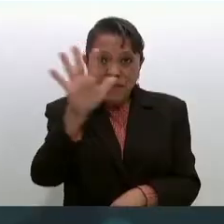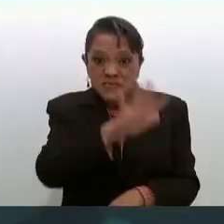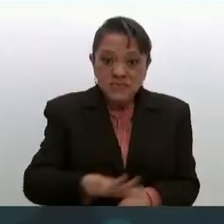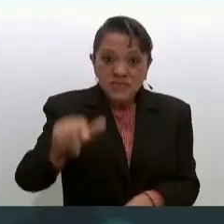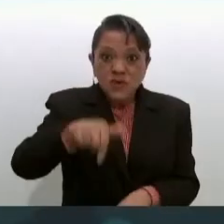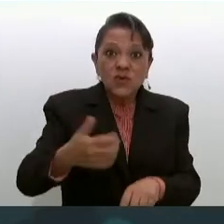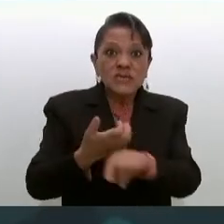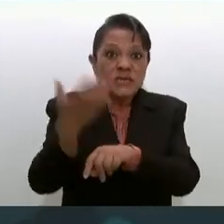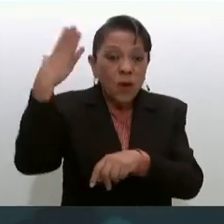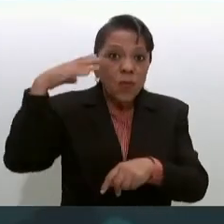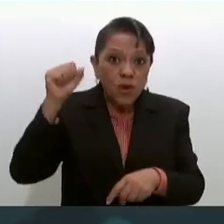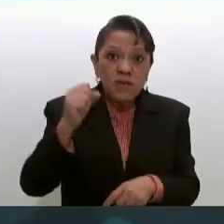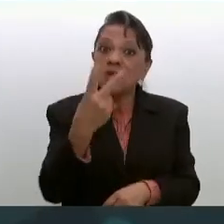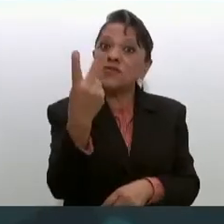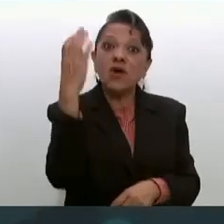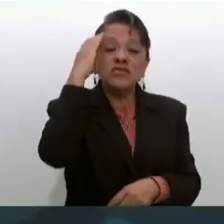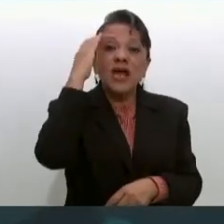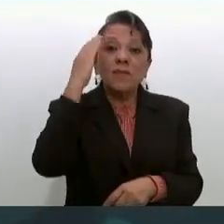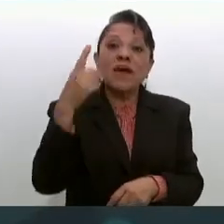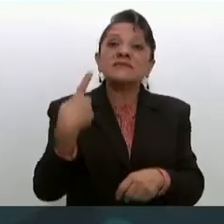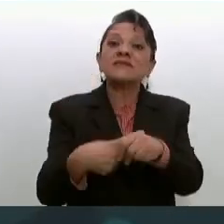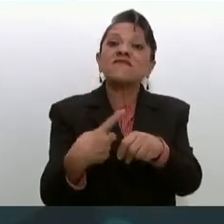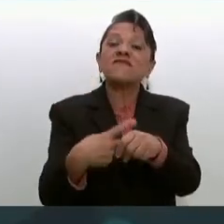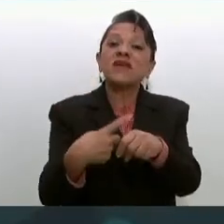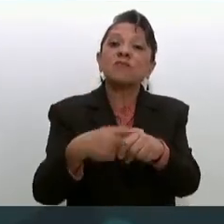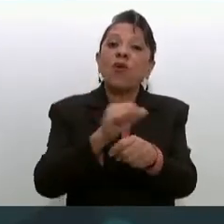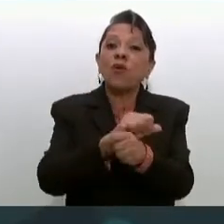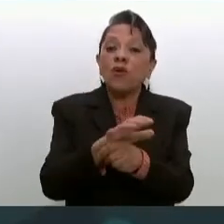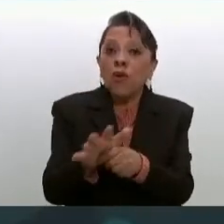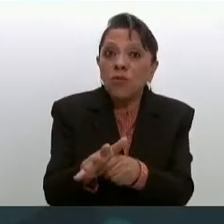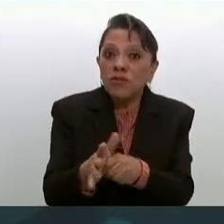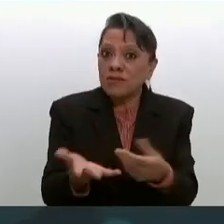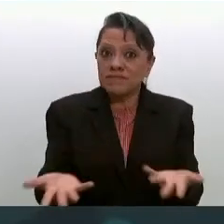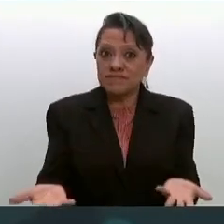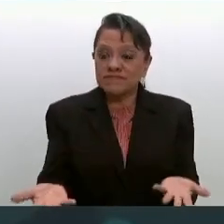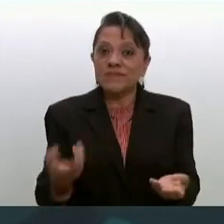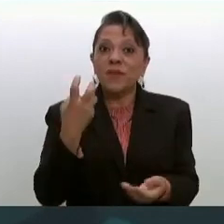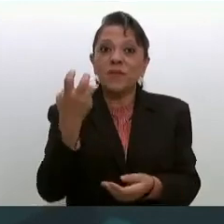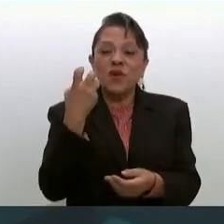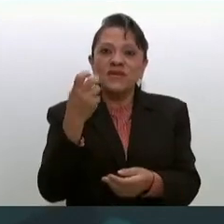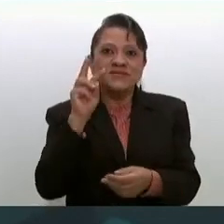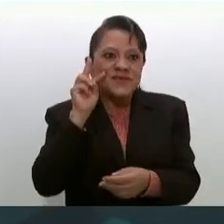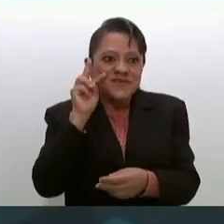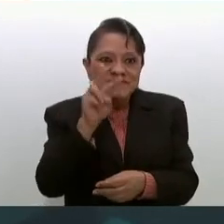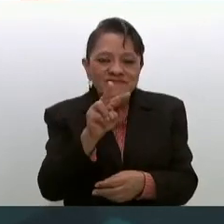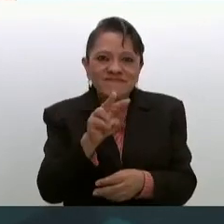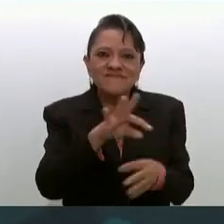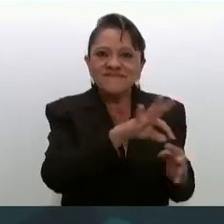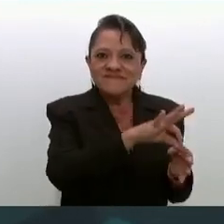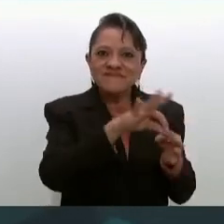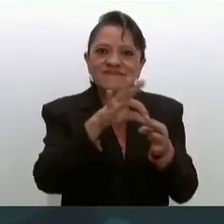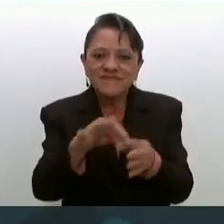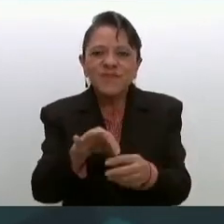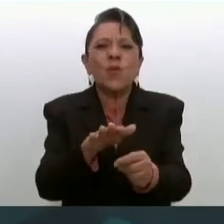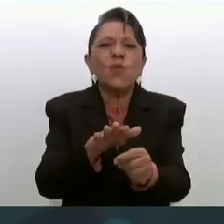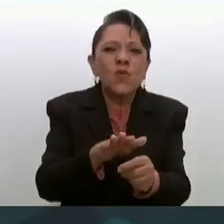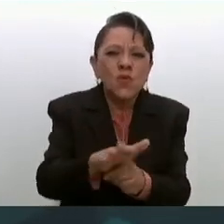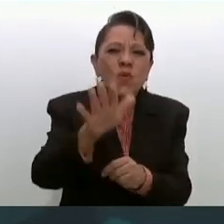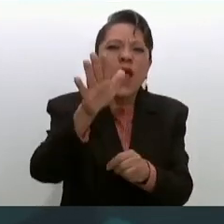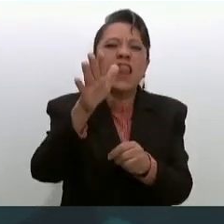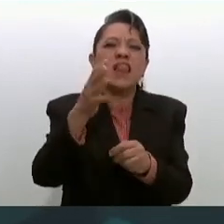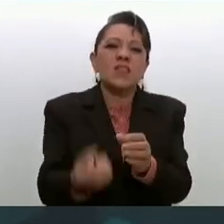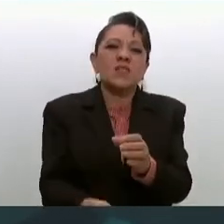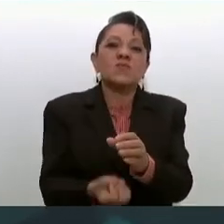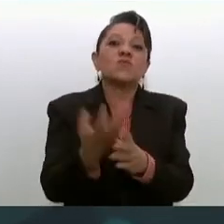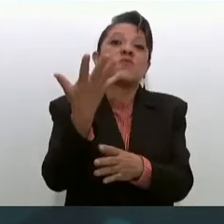de Morelos. Y eso nos permite venir a hacer el planteamiento de a dónde queremos dirigir el sistema de salud. ¿Cuál es el modelo nuevo de la